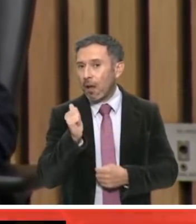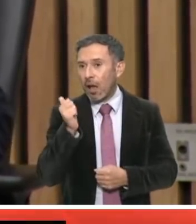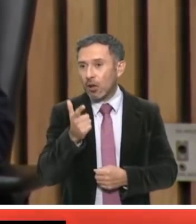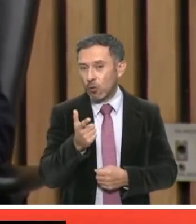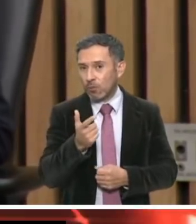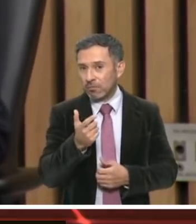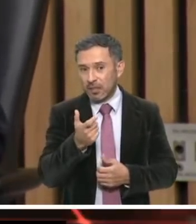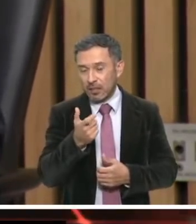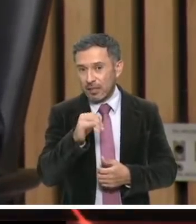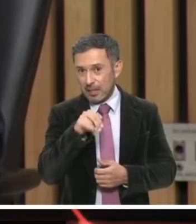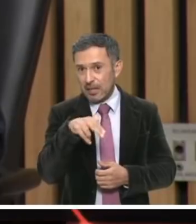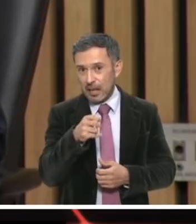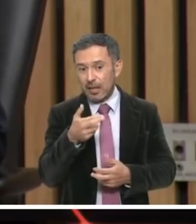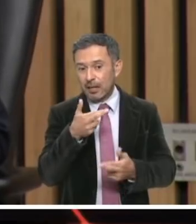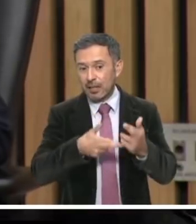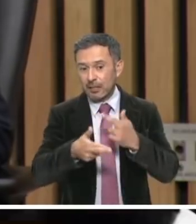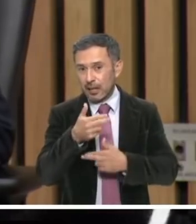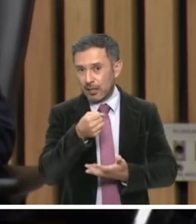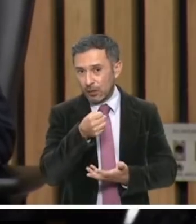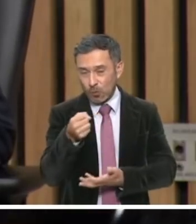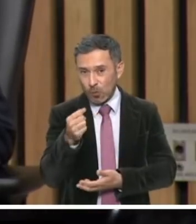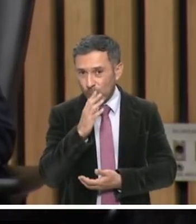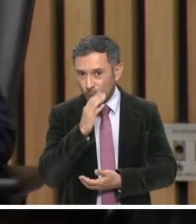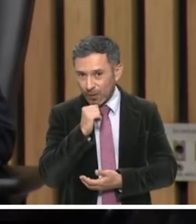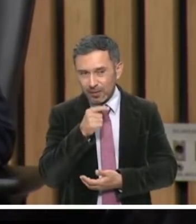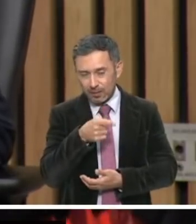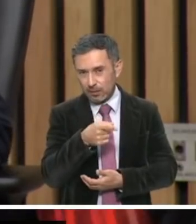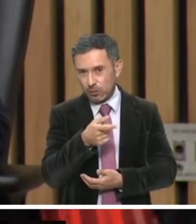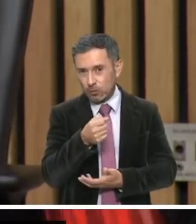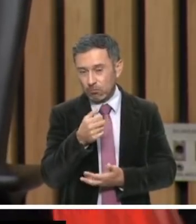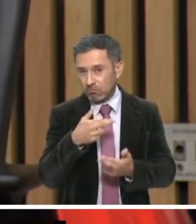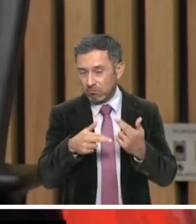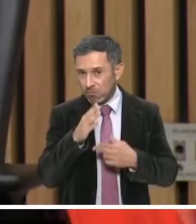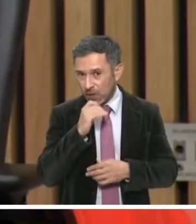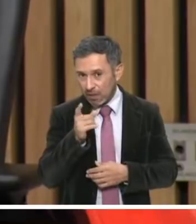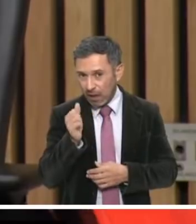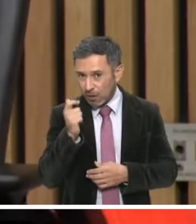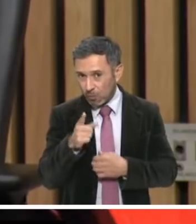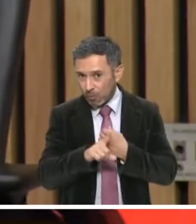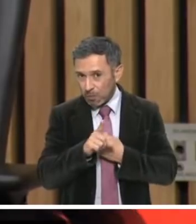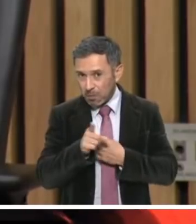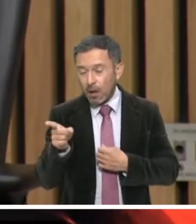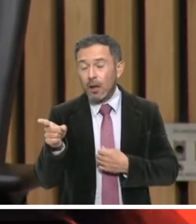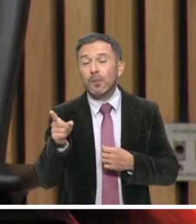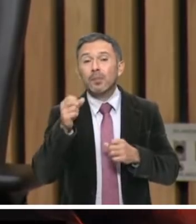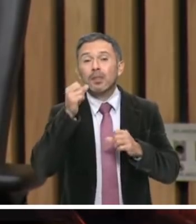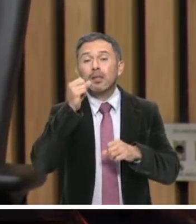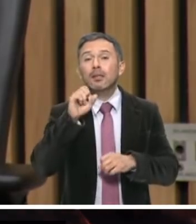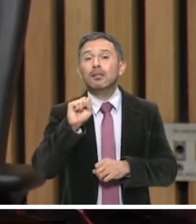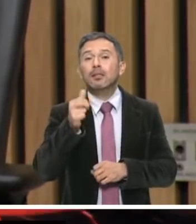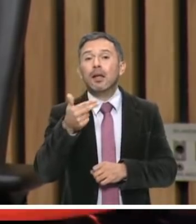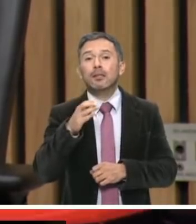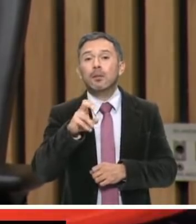este instituto reintegre esos recursos y nos responde que